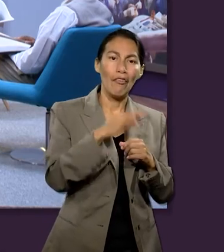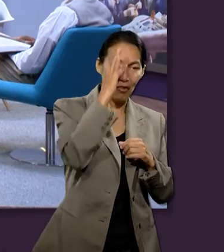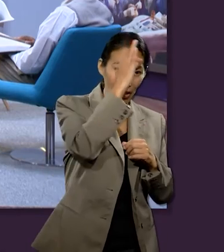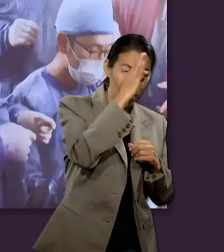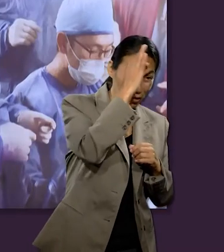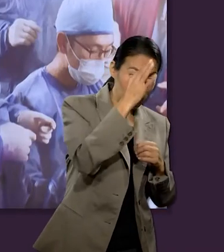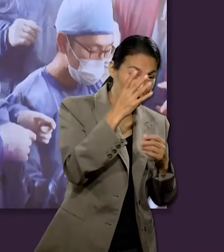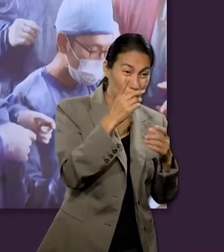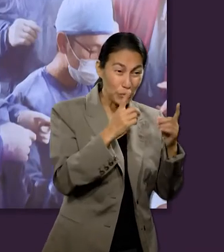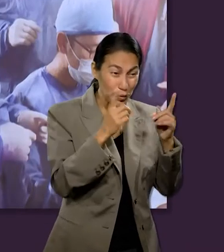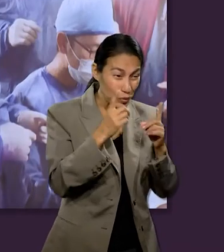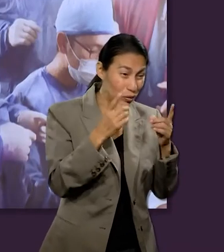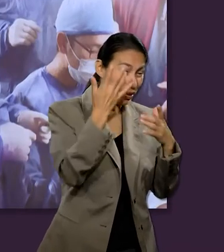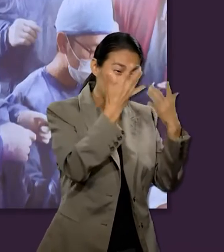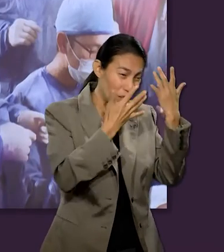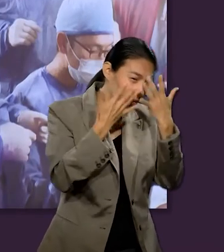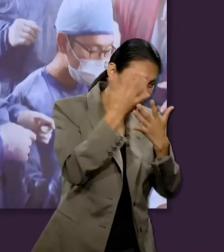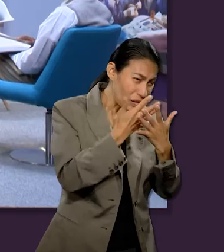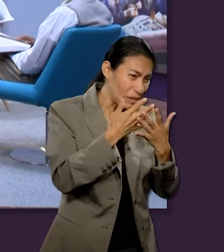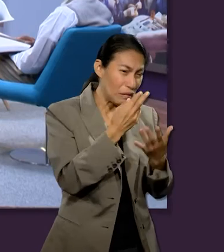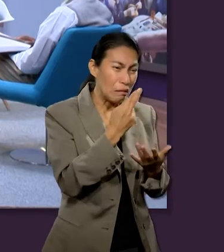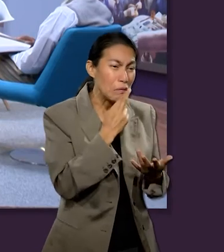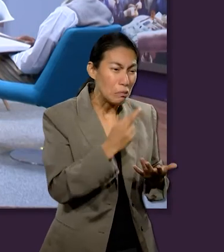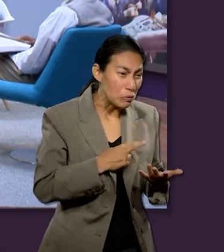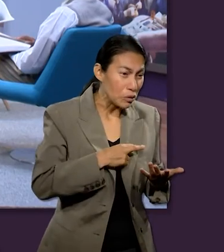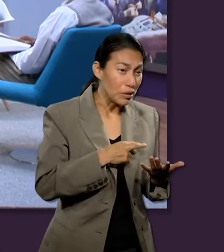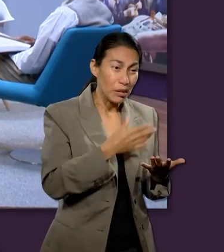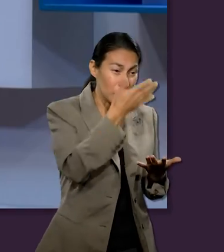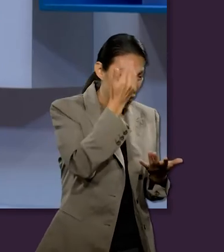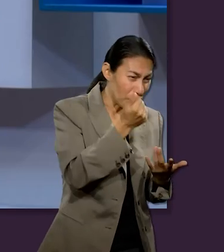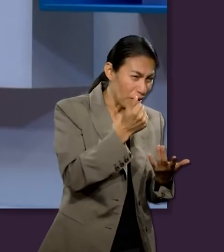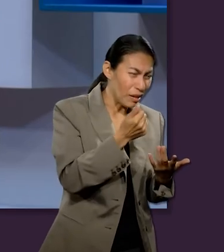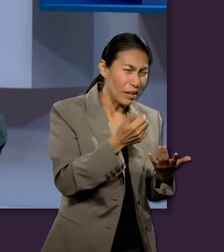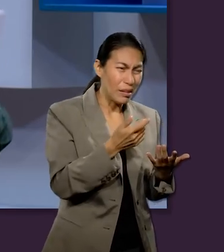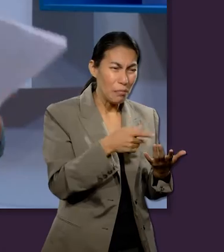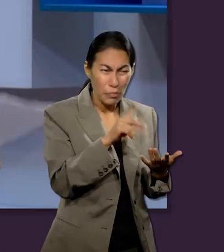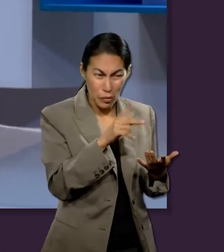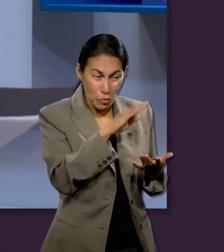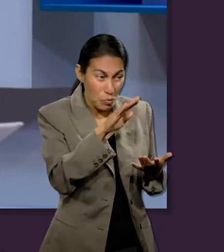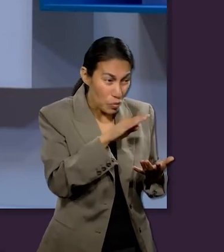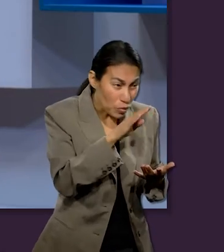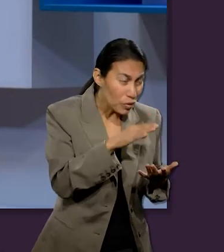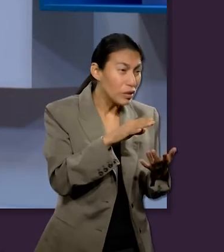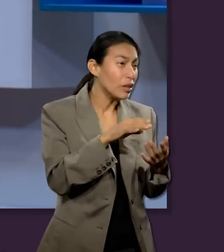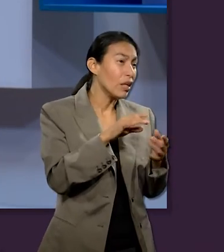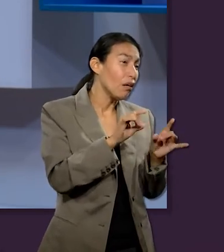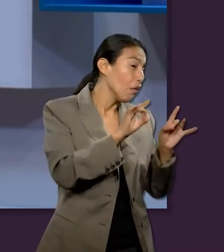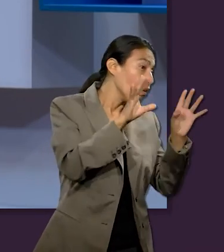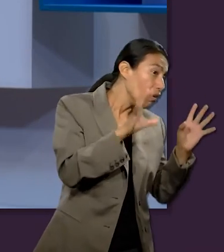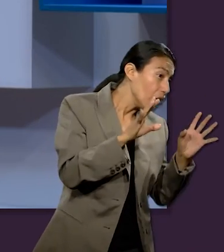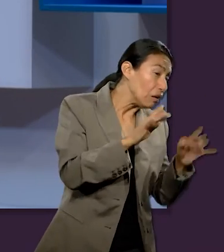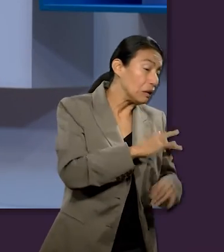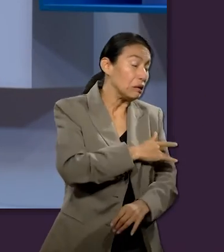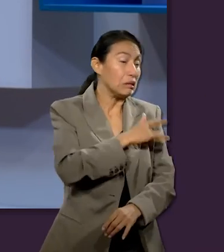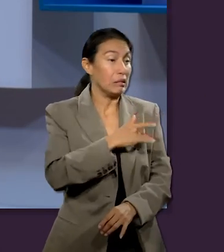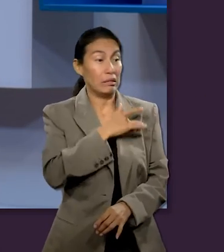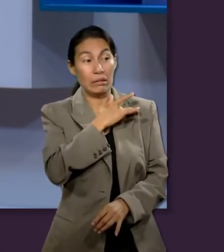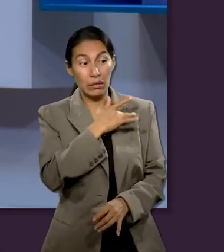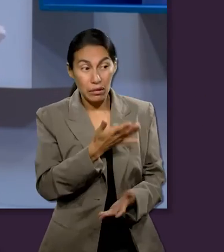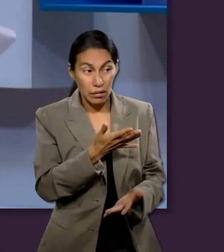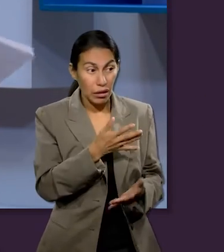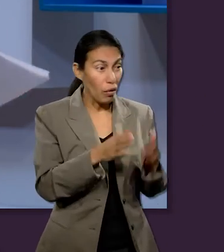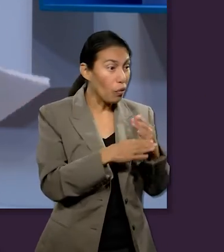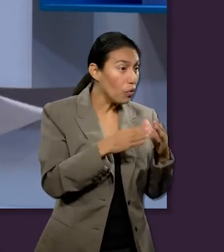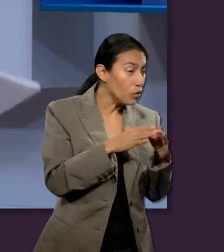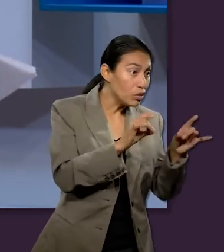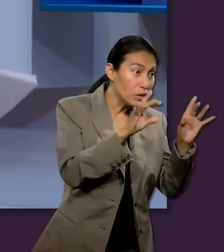Mientras que los filósofos tratan de encontrar esa respuesta en el consenso, en la ración, en lo